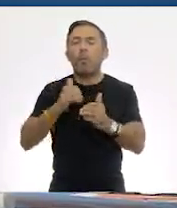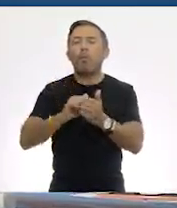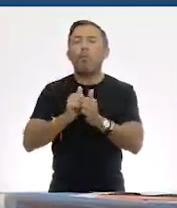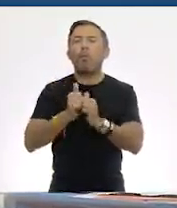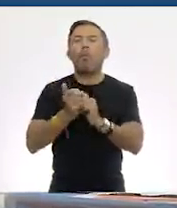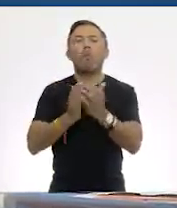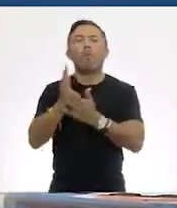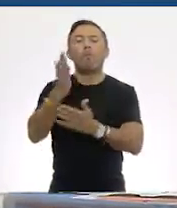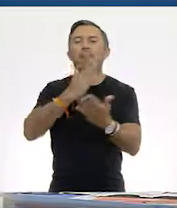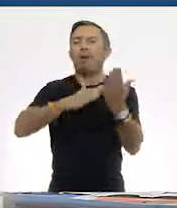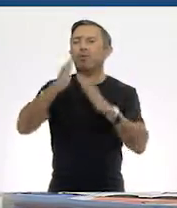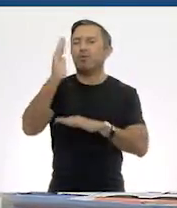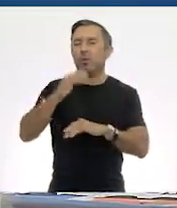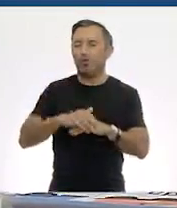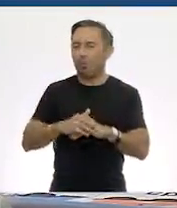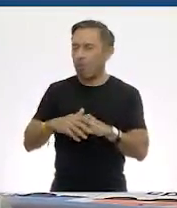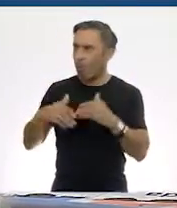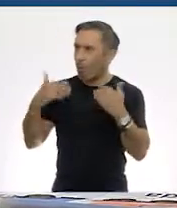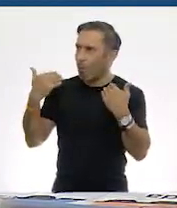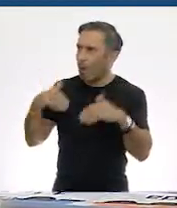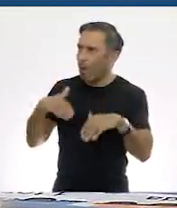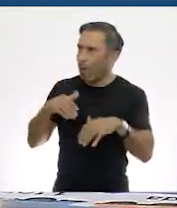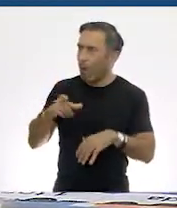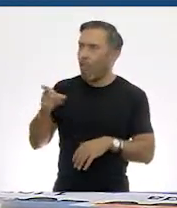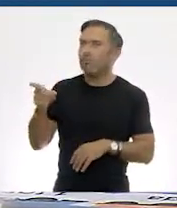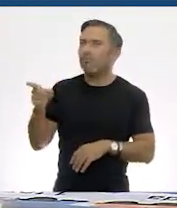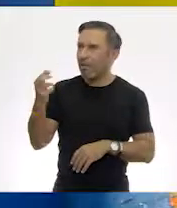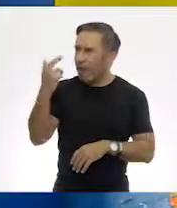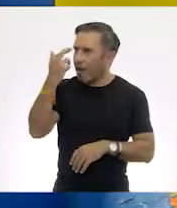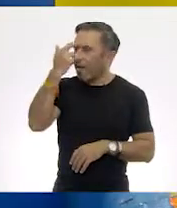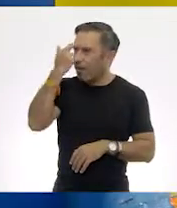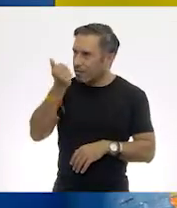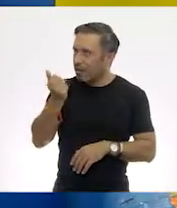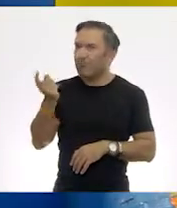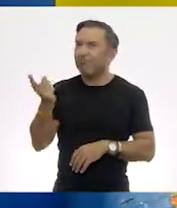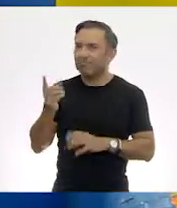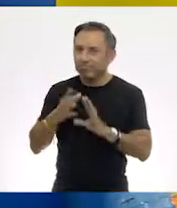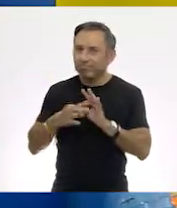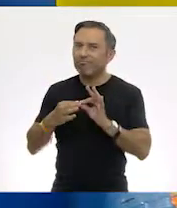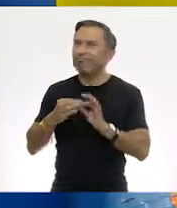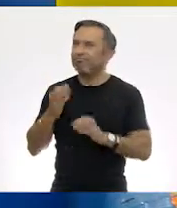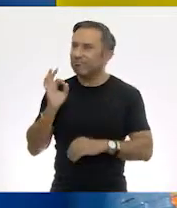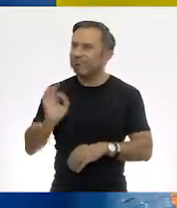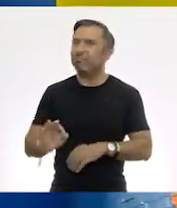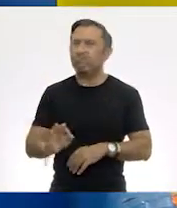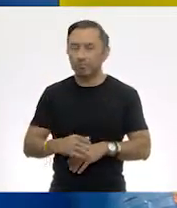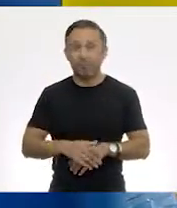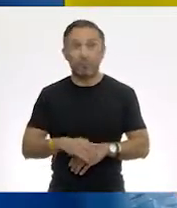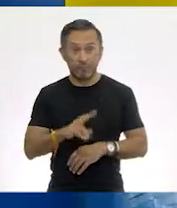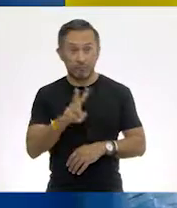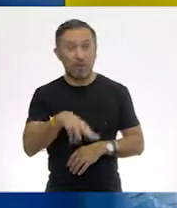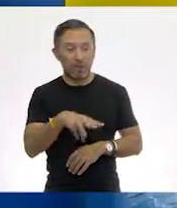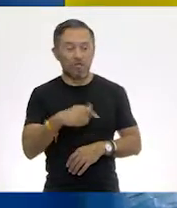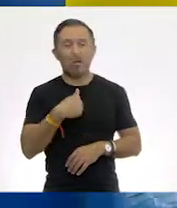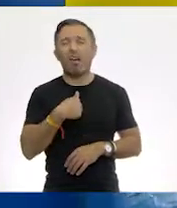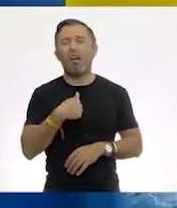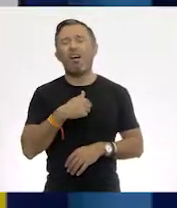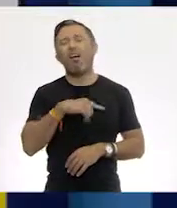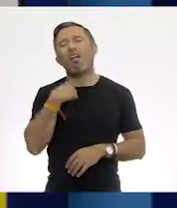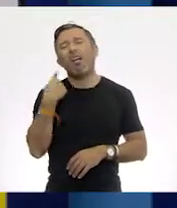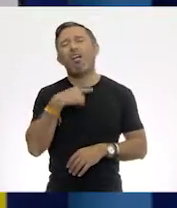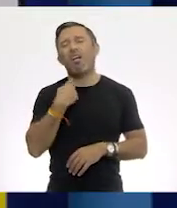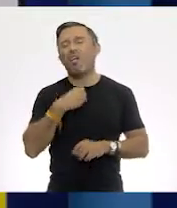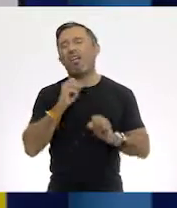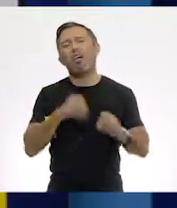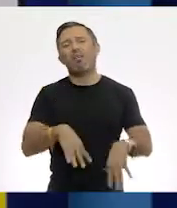¡Guau! Tienes toda la razón, maestra. Cierto, exacto. No nos rendimos. No. Vamos